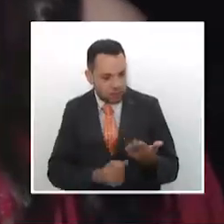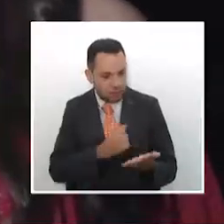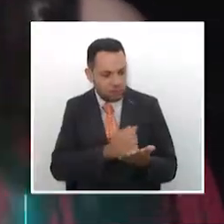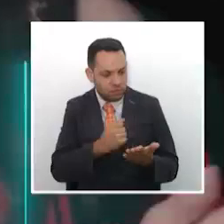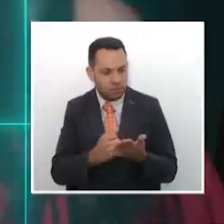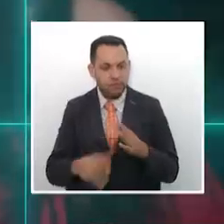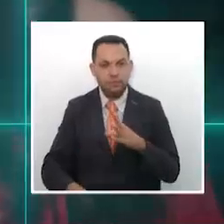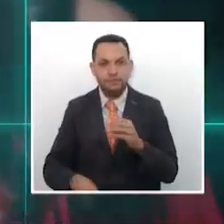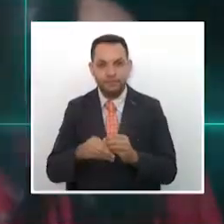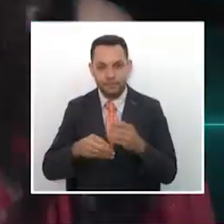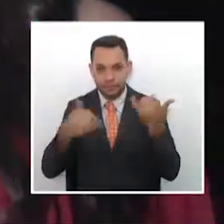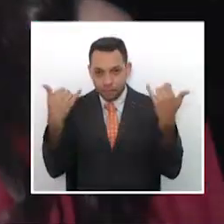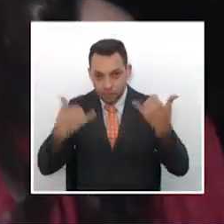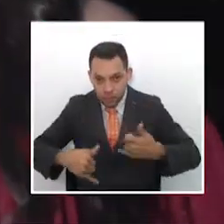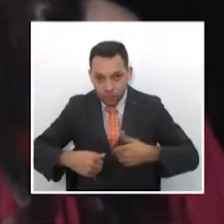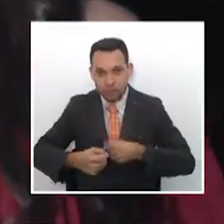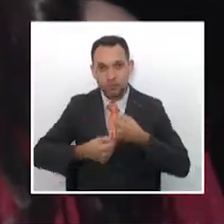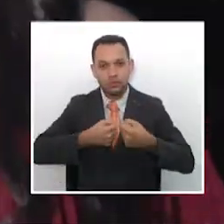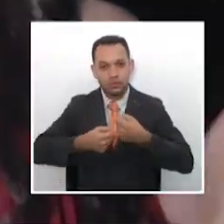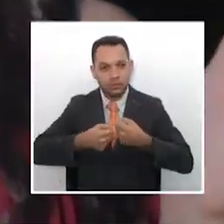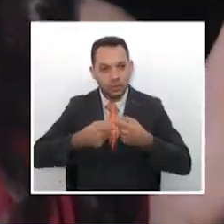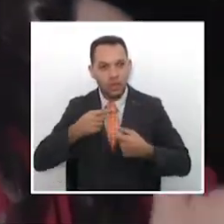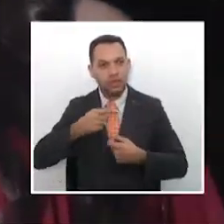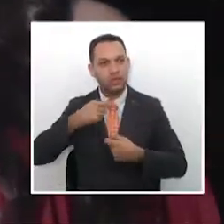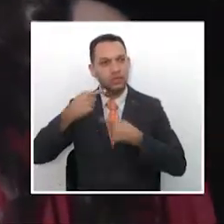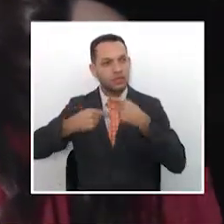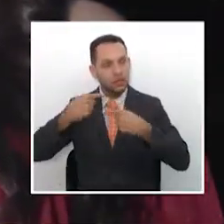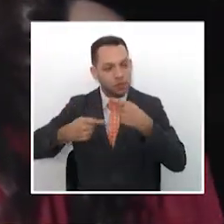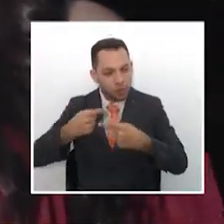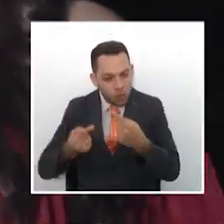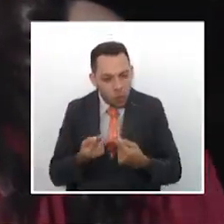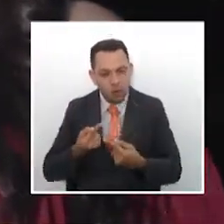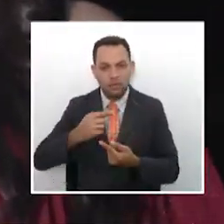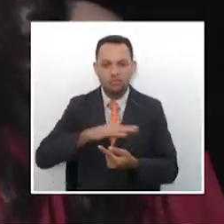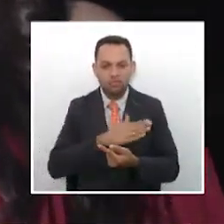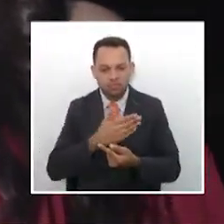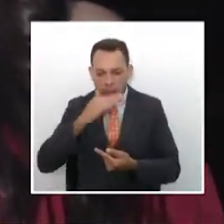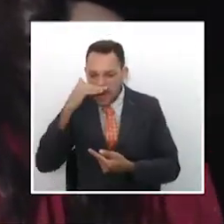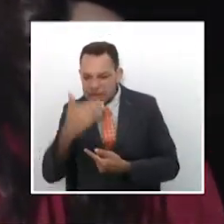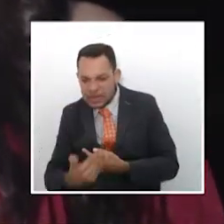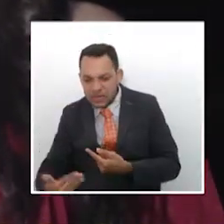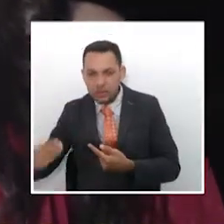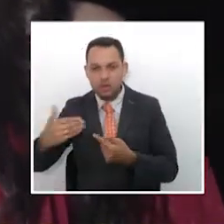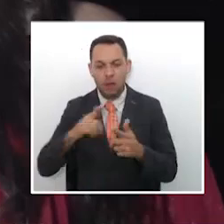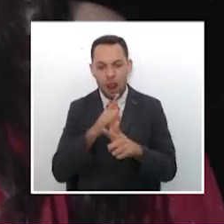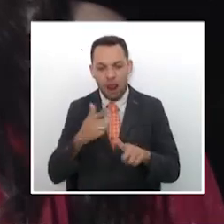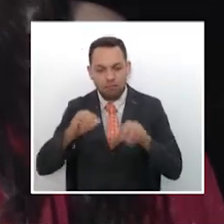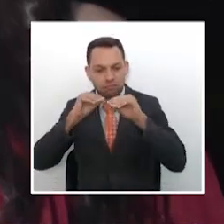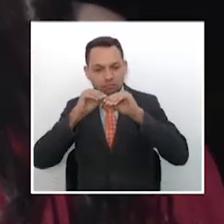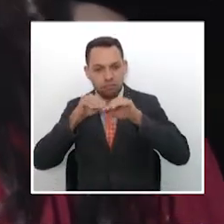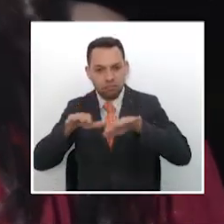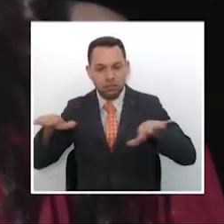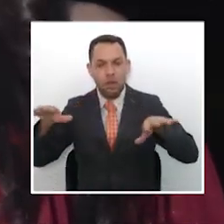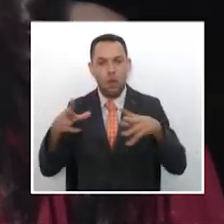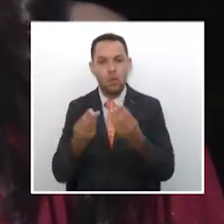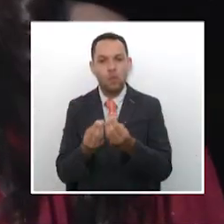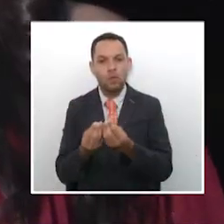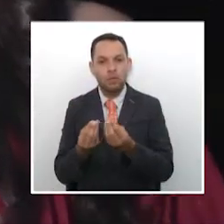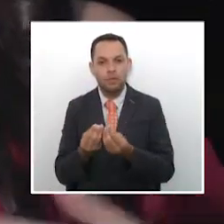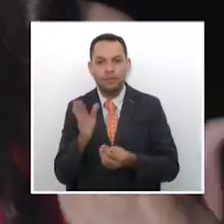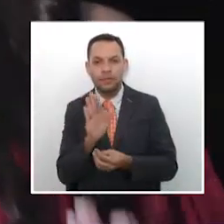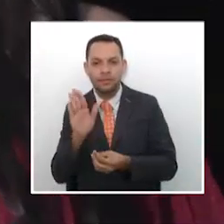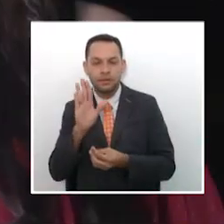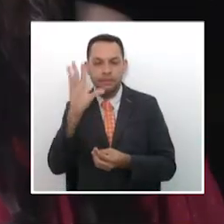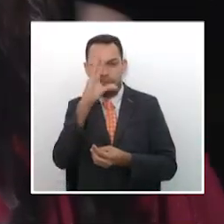Y en Cines 3, cuentos, comedias, dramas e historias infantiles son algunos de los géneros literarios que está promoviendo una entidad del Departamento del